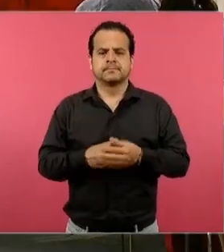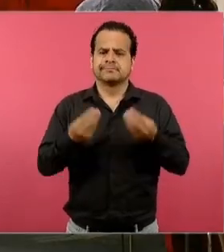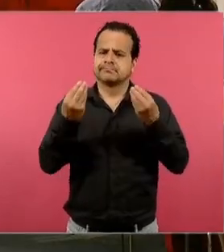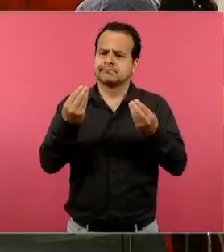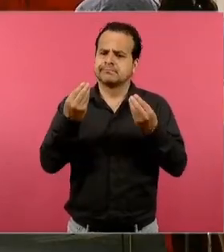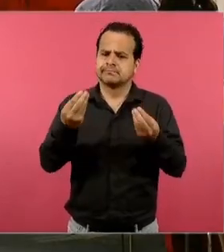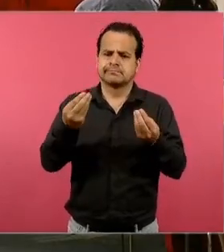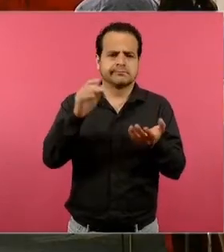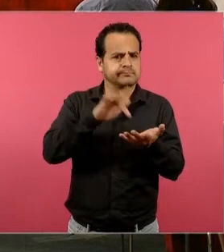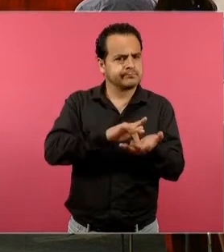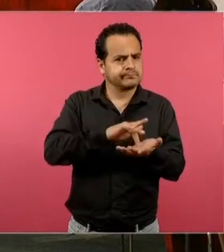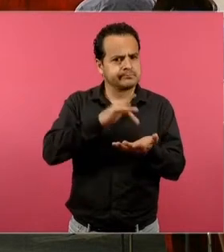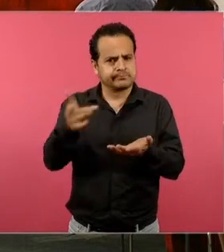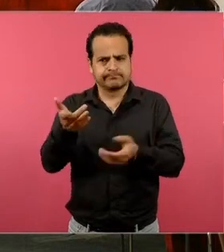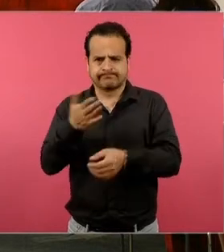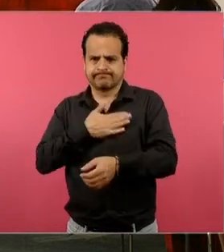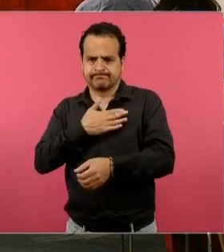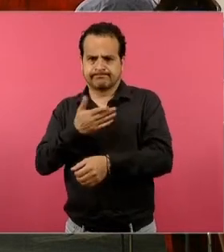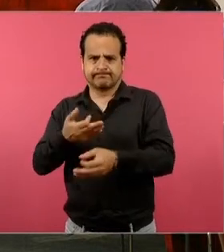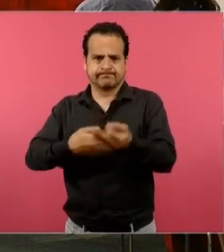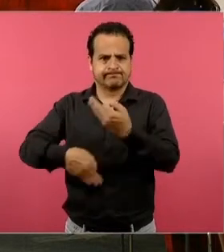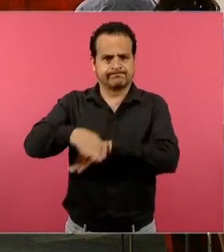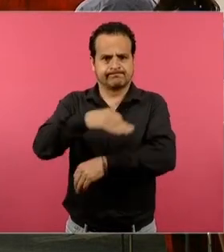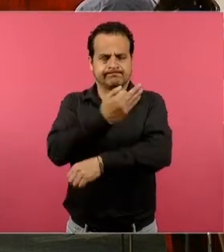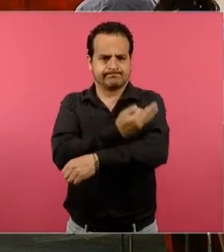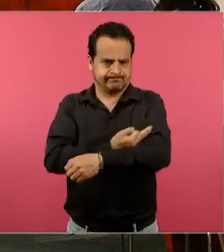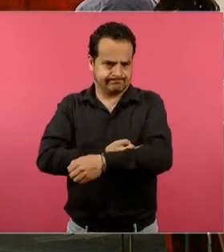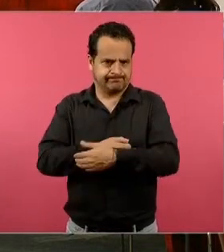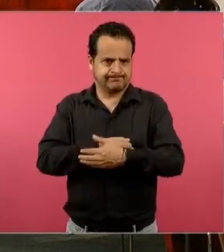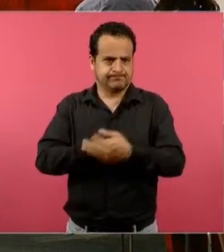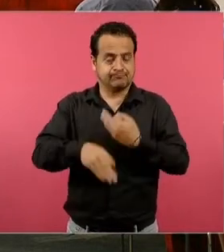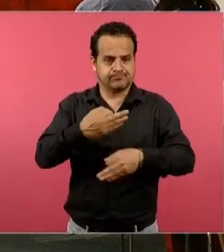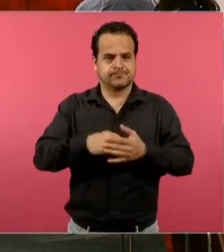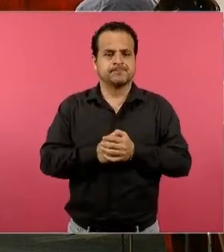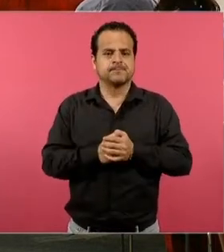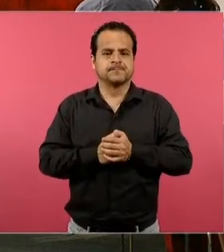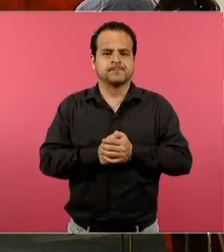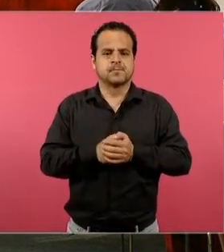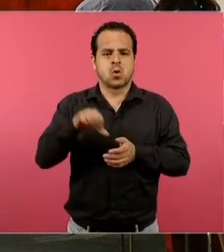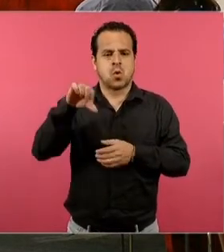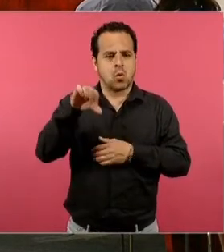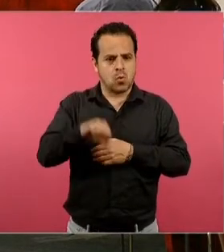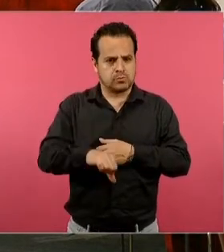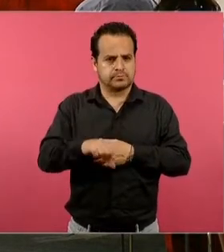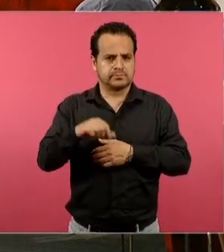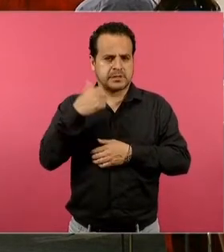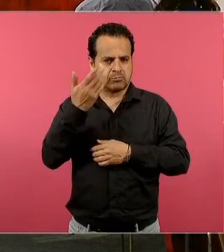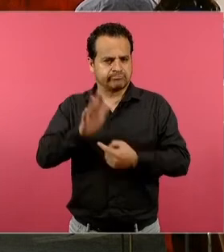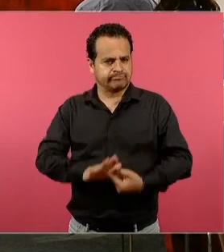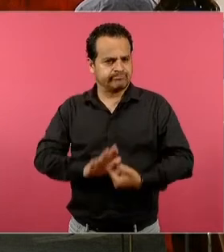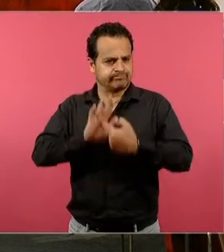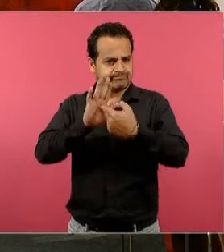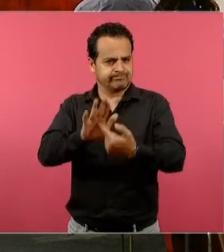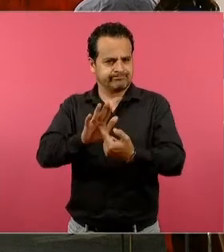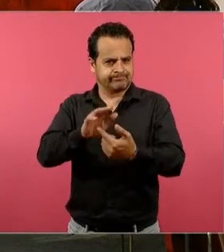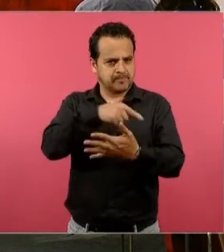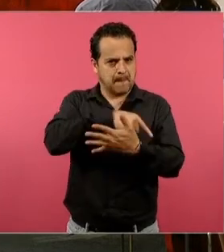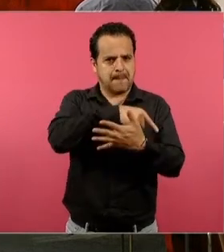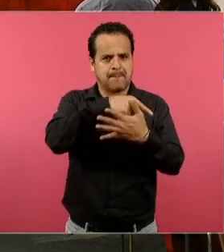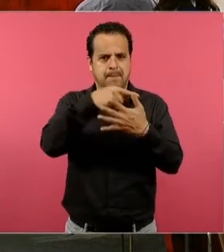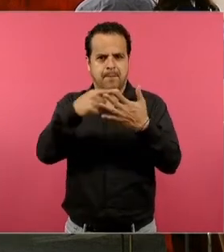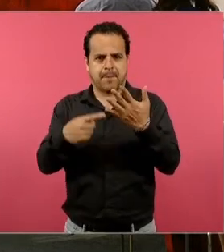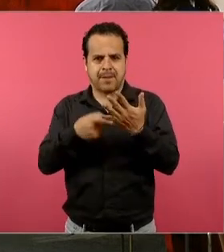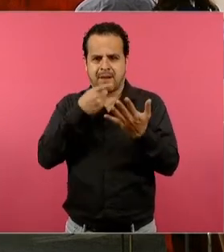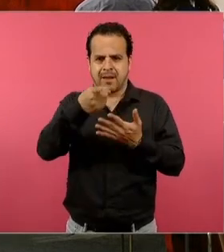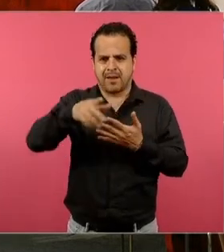y a todos. En esta ocasión, como ya lo han expresado las maestras y los maestros que me